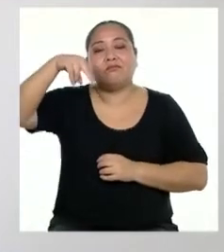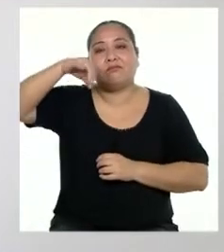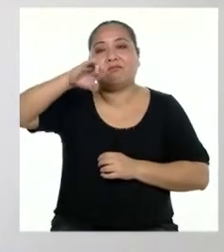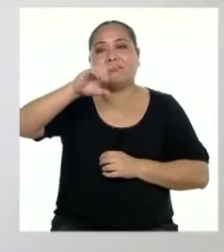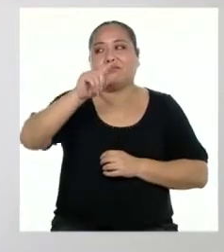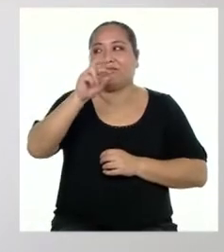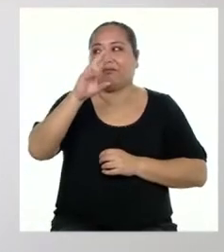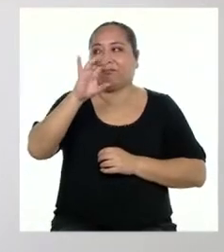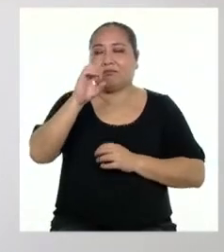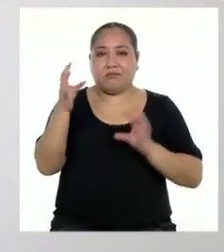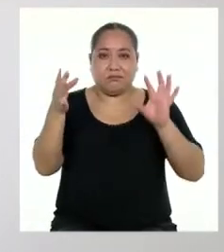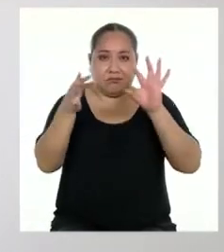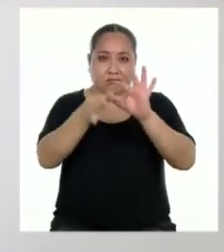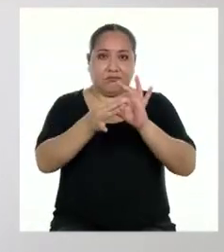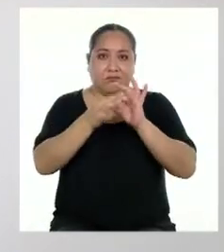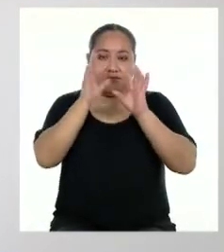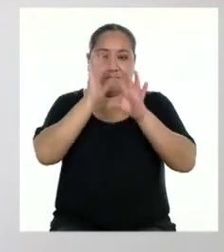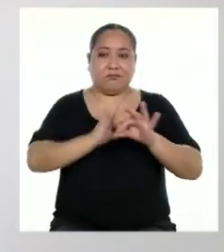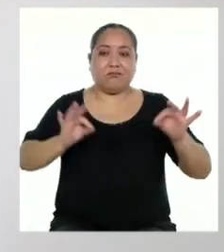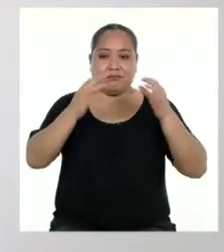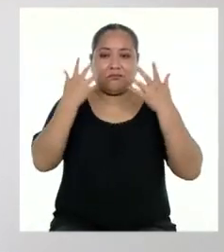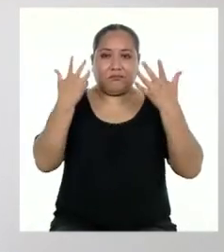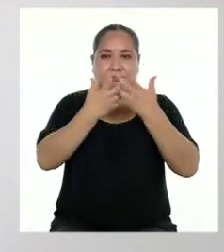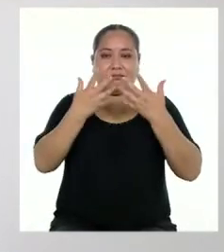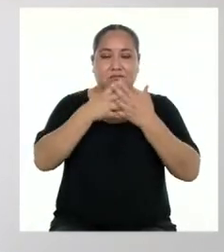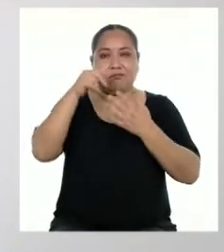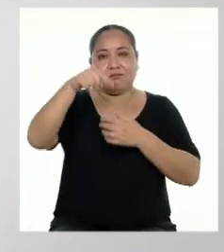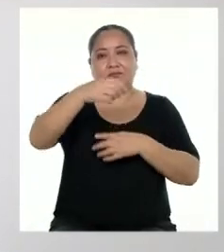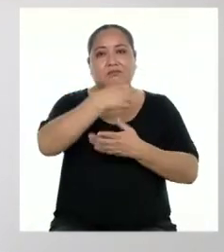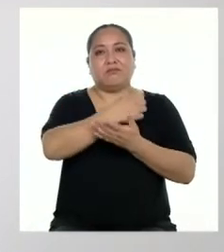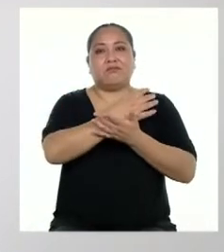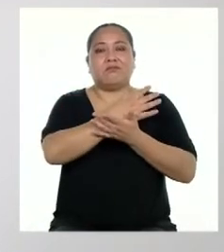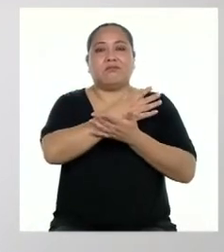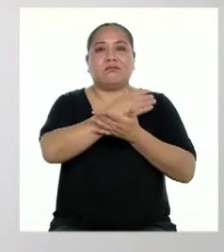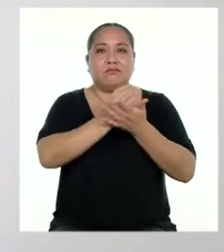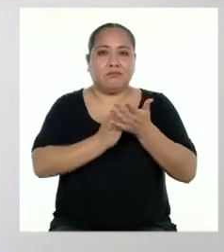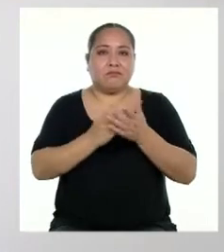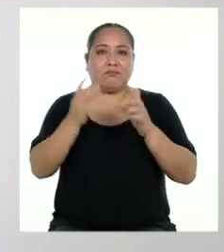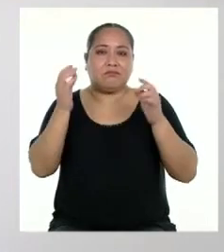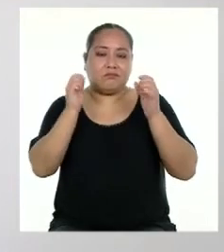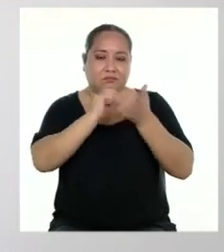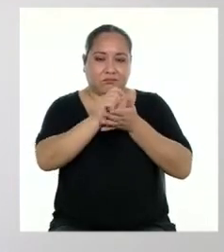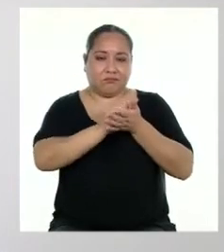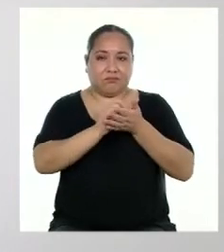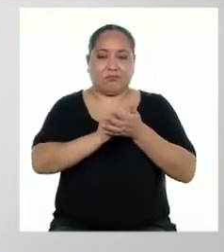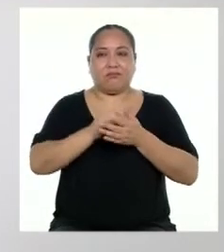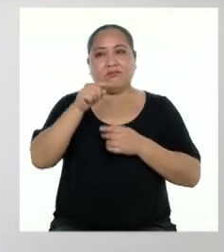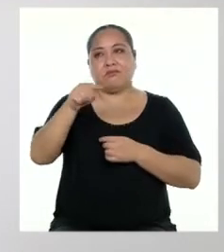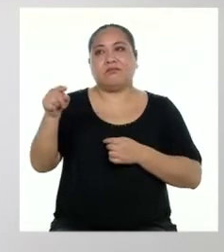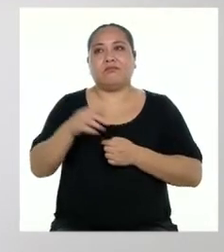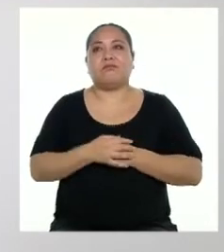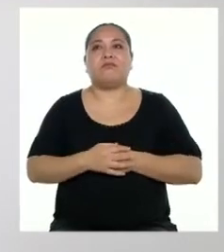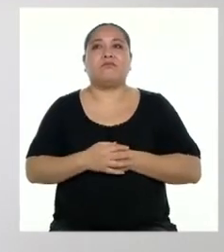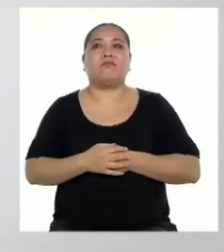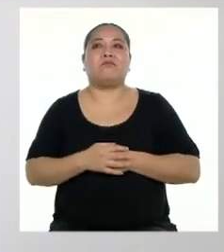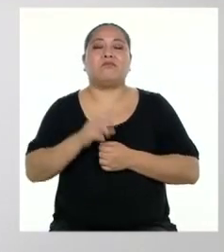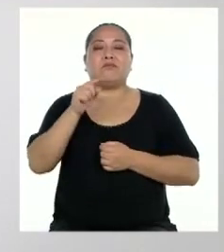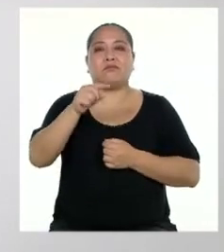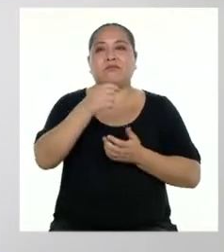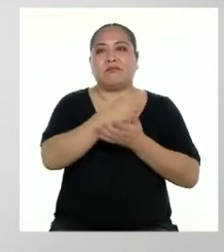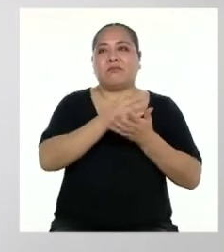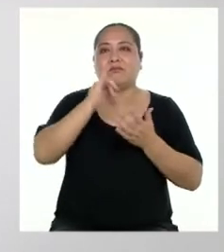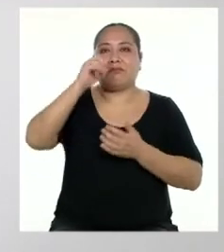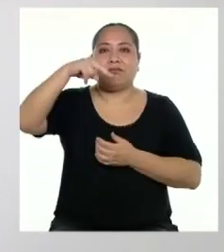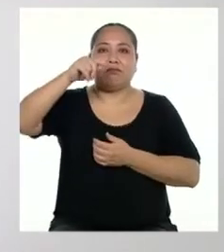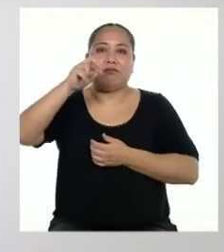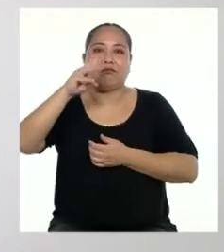es clave para mantener la cohesión en este tipo de textos. Hay conectores que señalan introducción, como